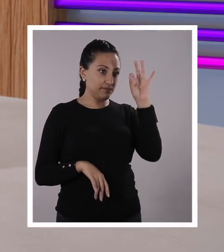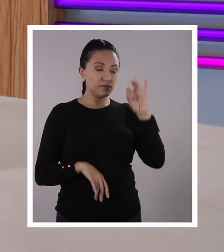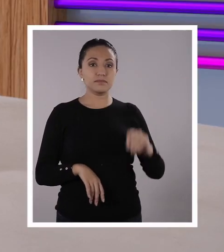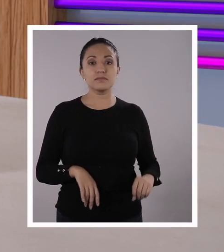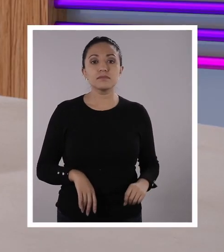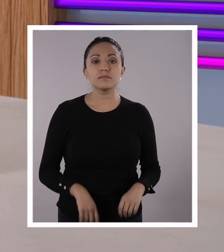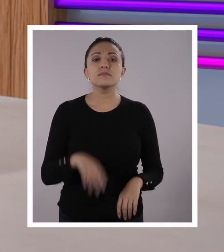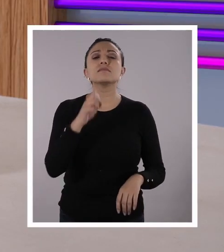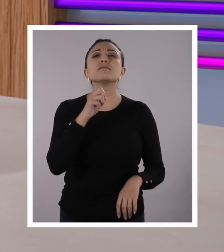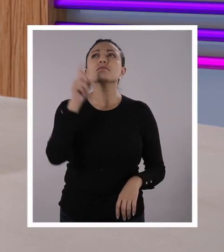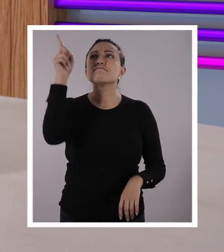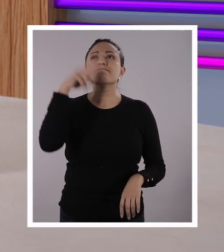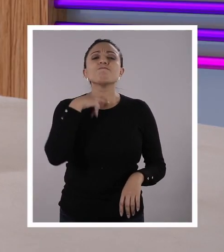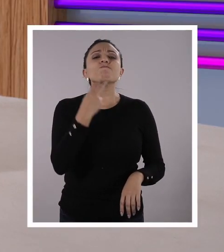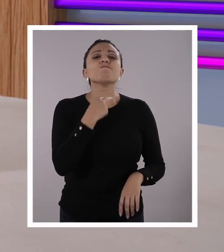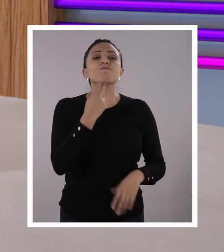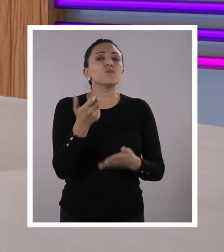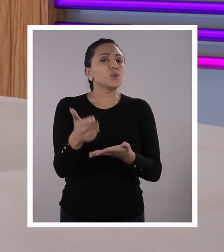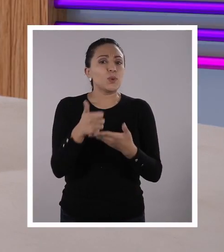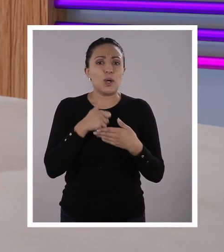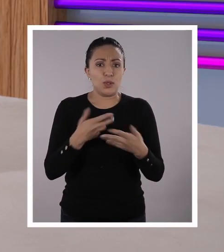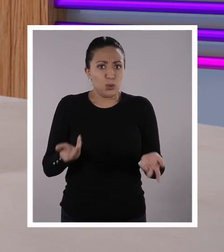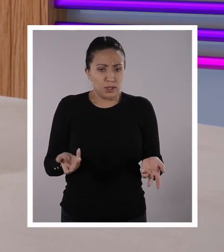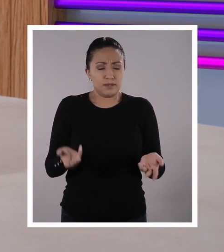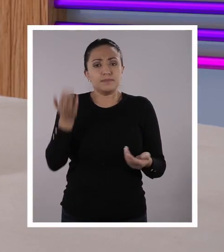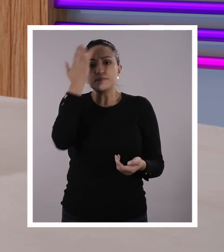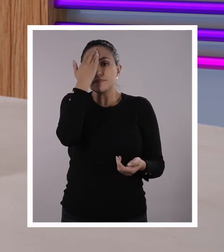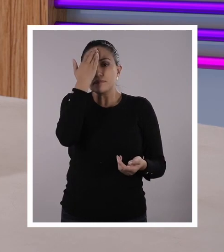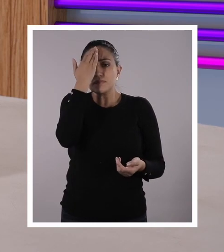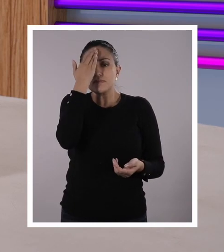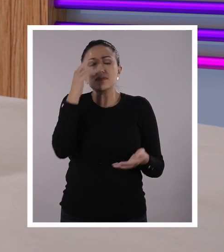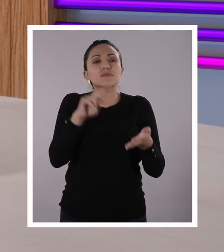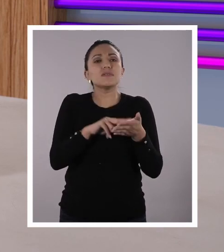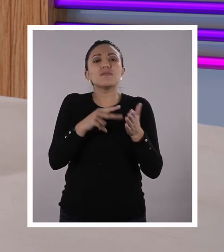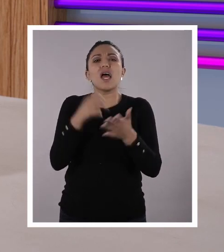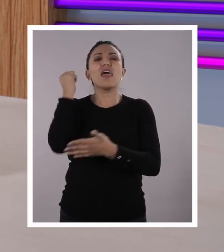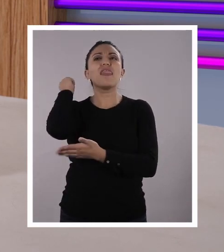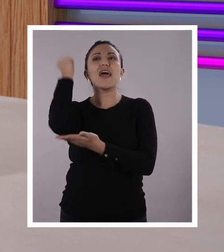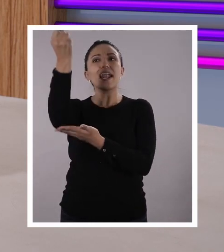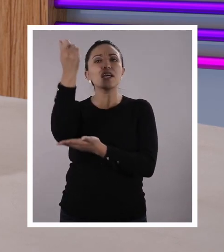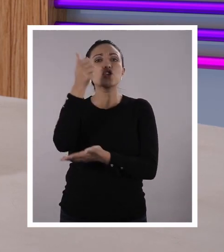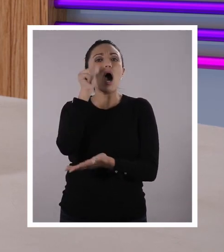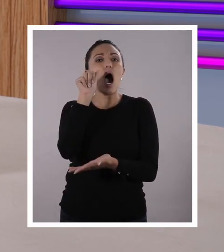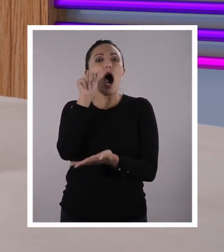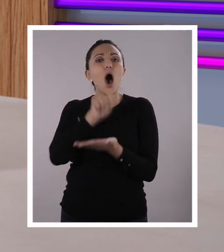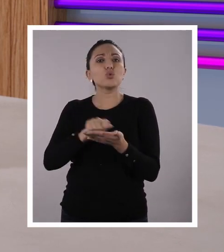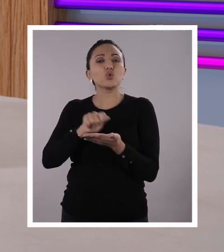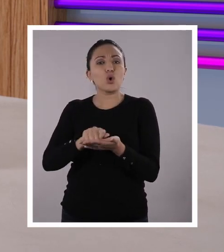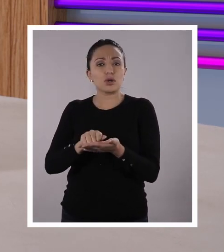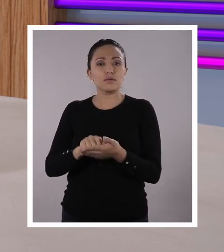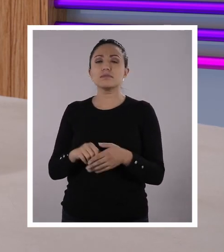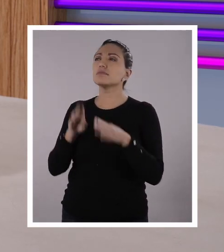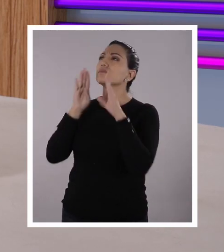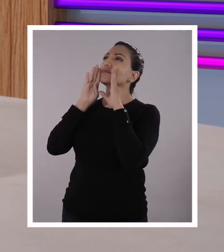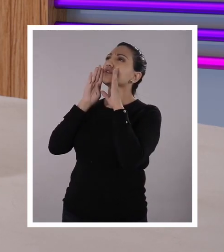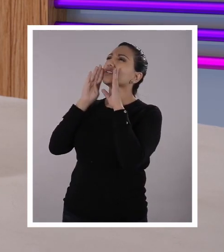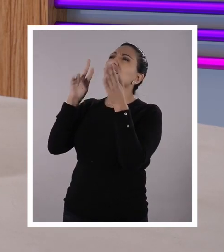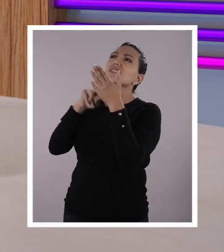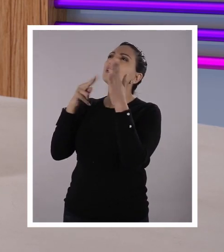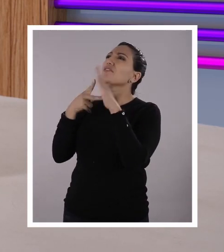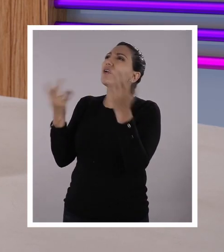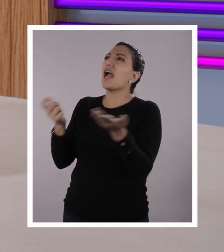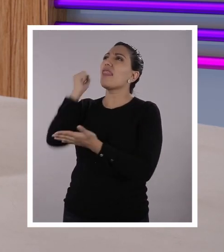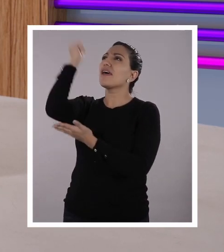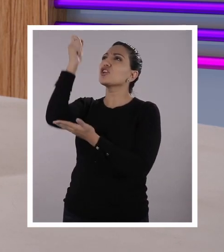si le pedimos a Webster, Santi, que nos ayude a definir qué es esto de los derechos de autor? Ok, yo se lo pregunto. Webster, ñaño,